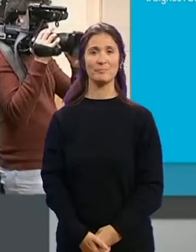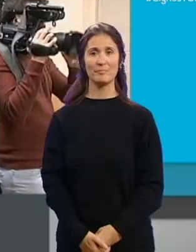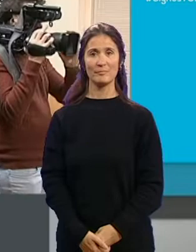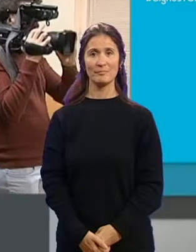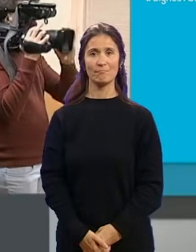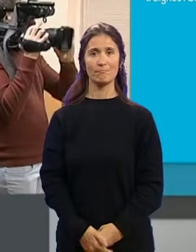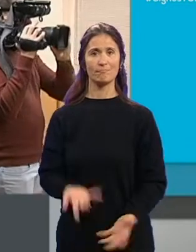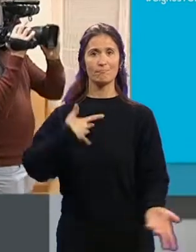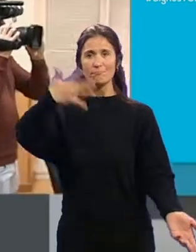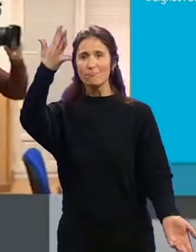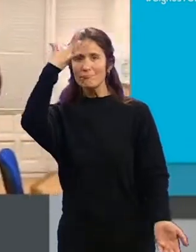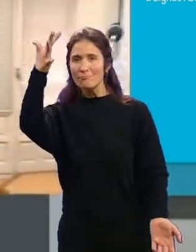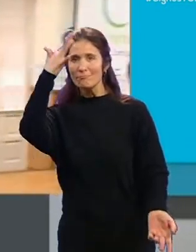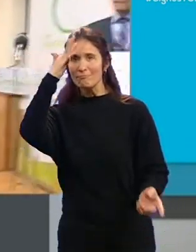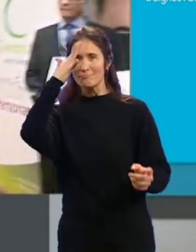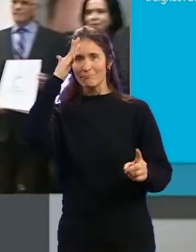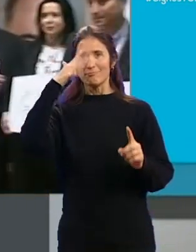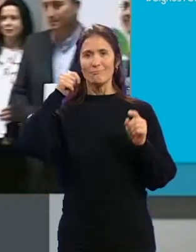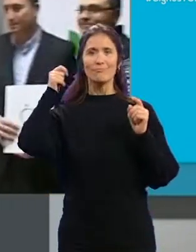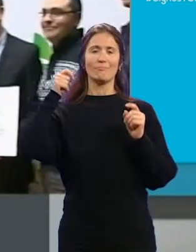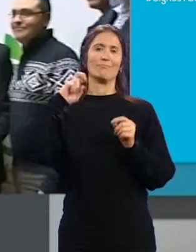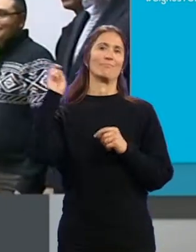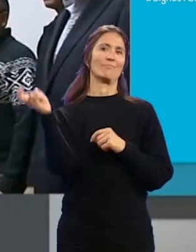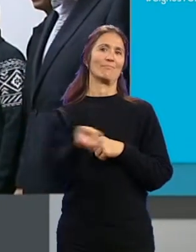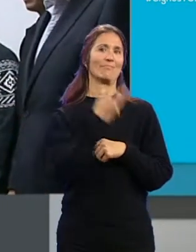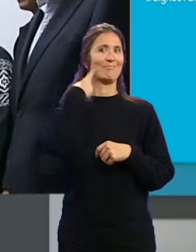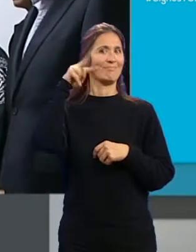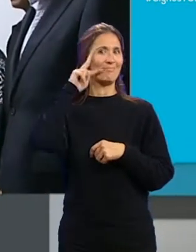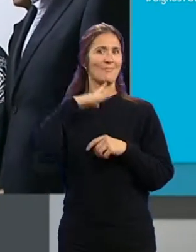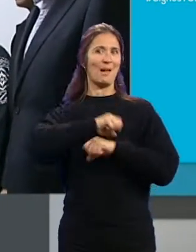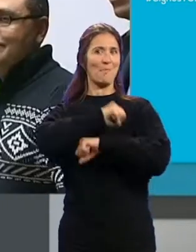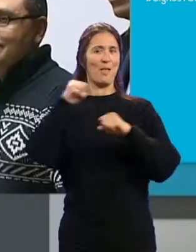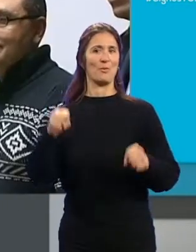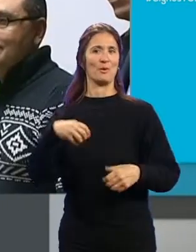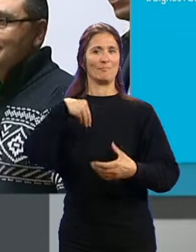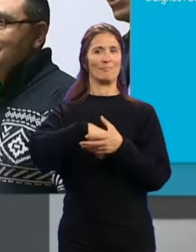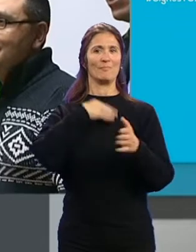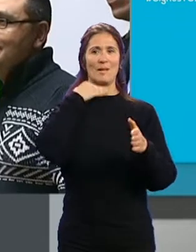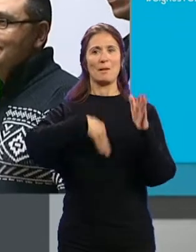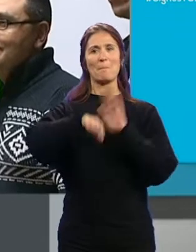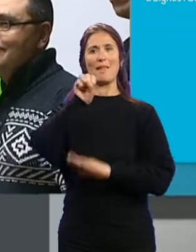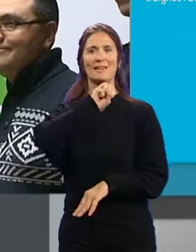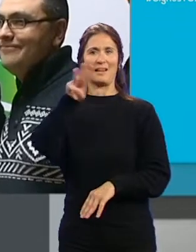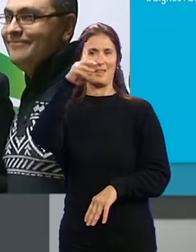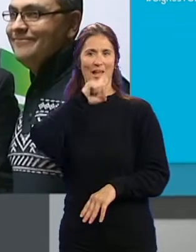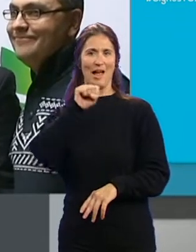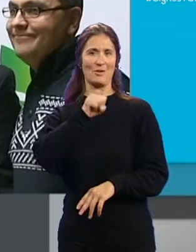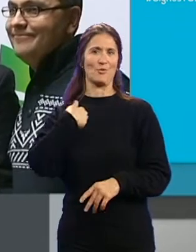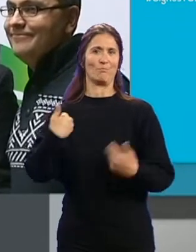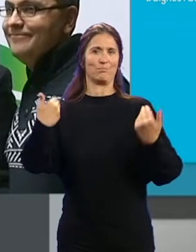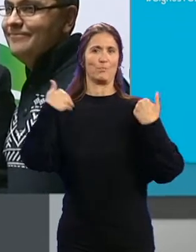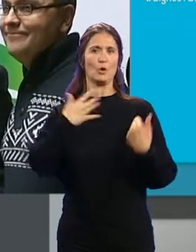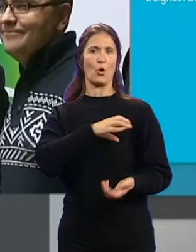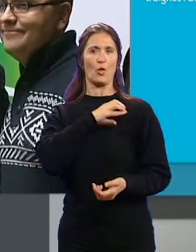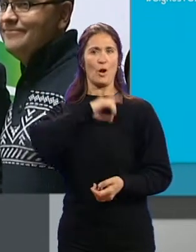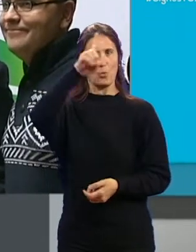Con mucha ilusión entrega Granada... ...y avalado entre otras... ...por la experiencia y la madurez adquirida... ...en los más de 13 años de gestión... ...al frente de la Concejalía